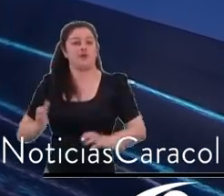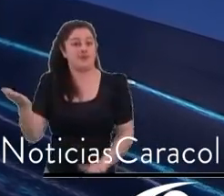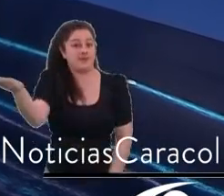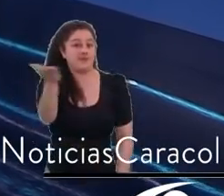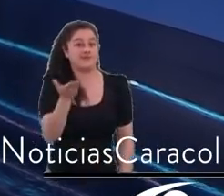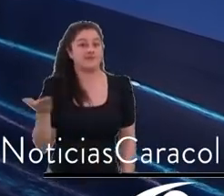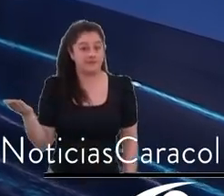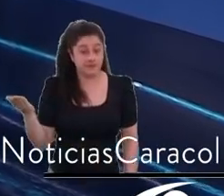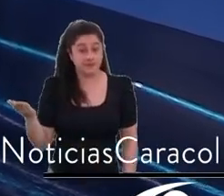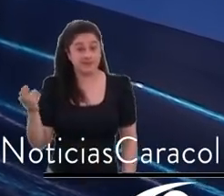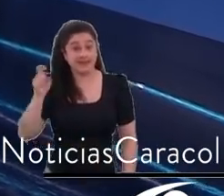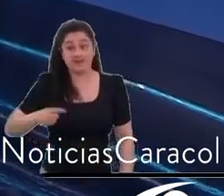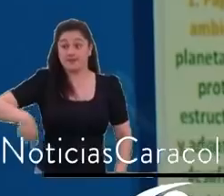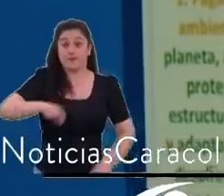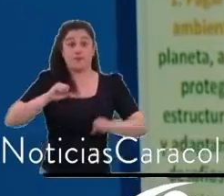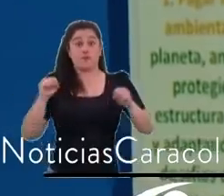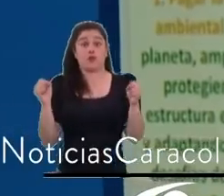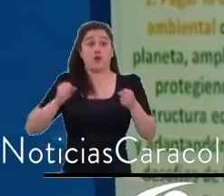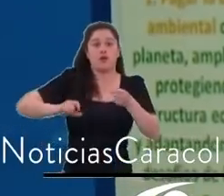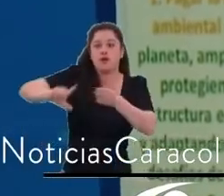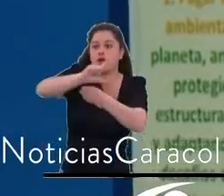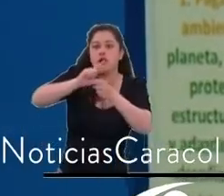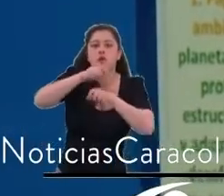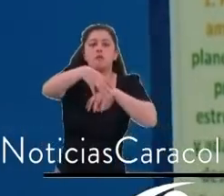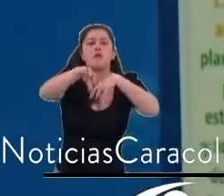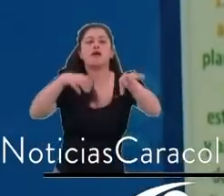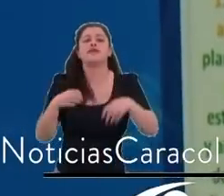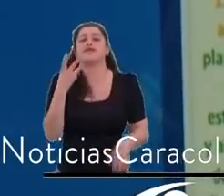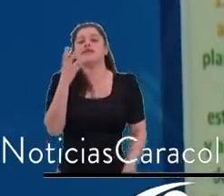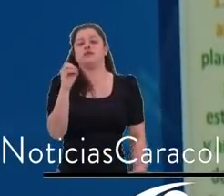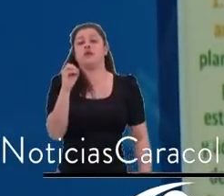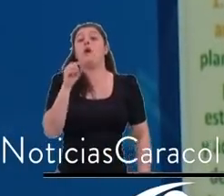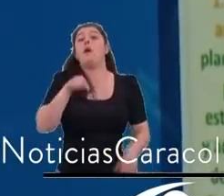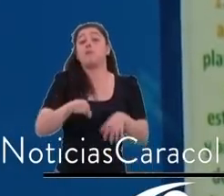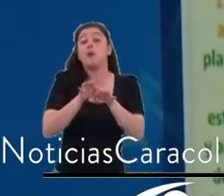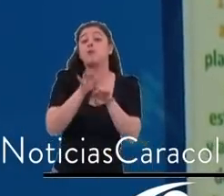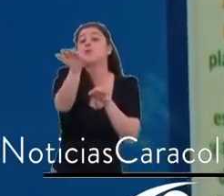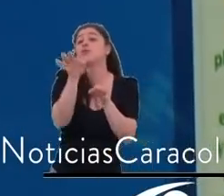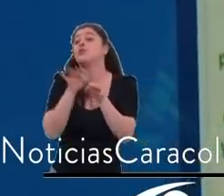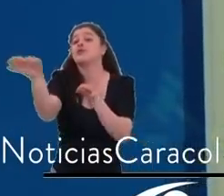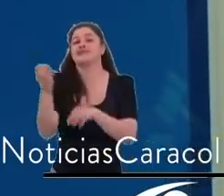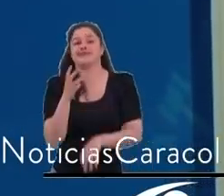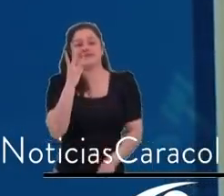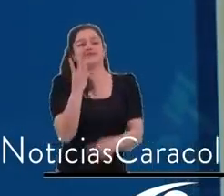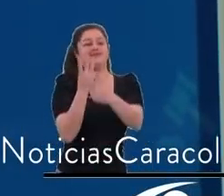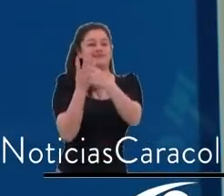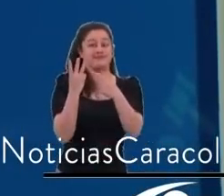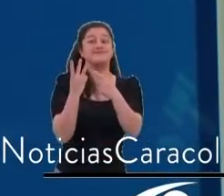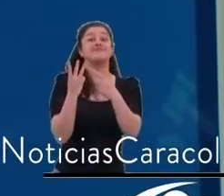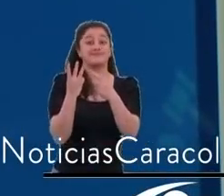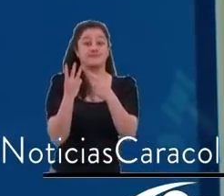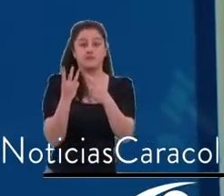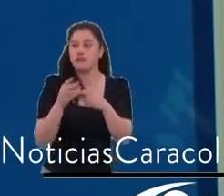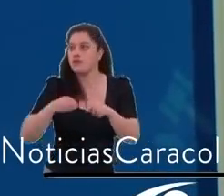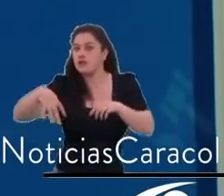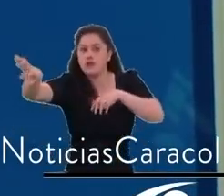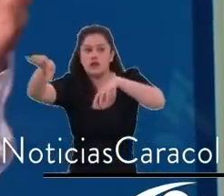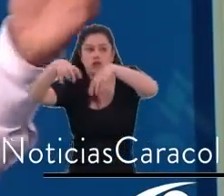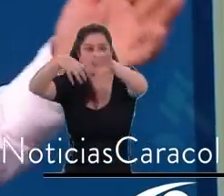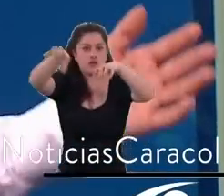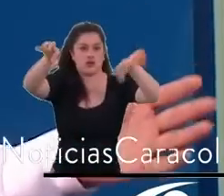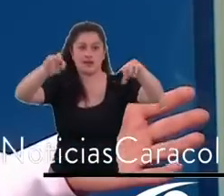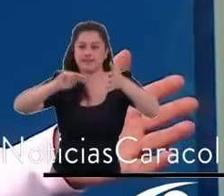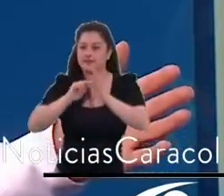para que la ciudad, el tiempo que su merced se gasta al colegio, al empleo, al estudio, al deporte, a la cultura,